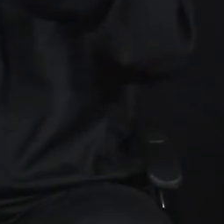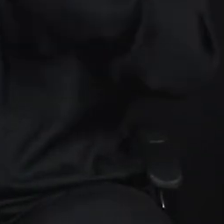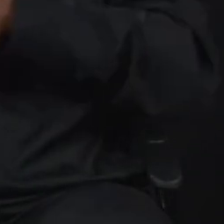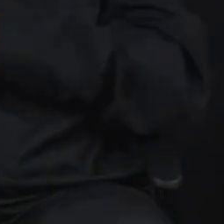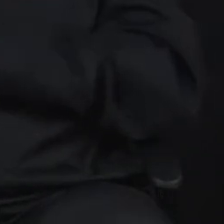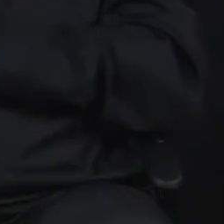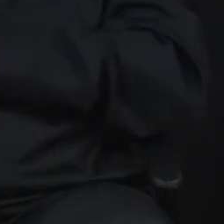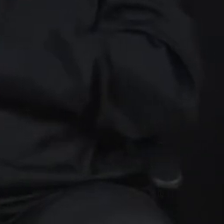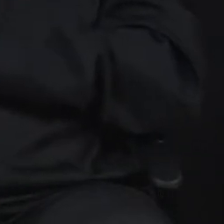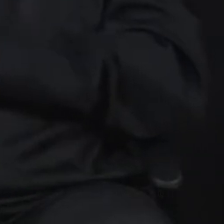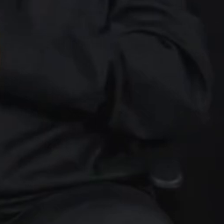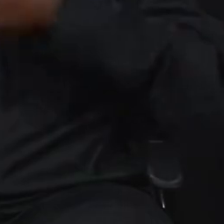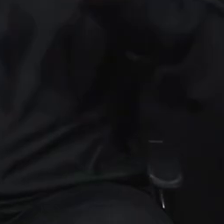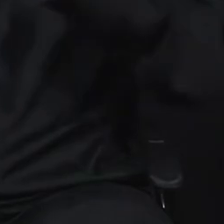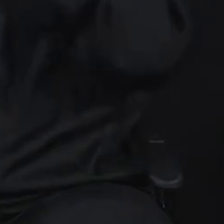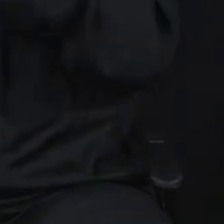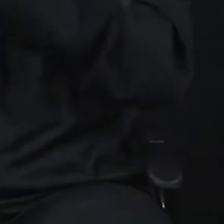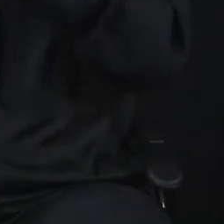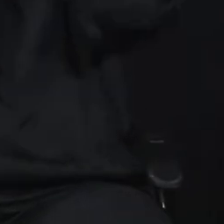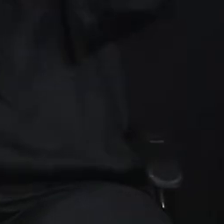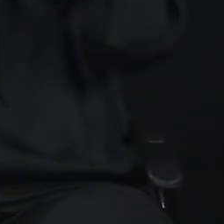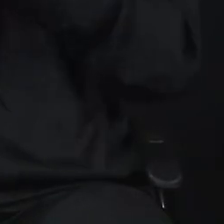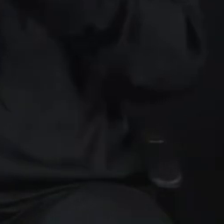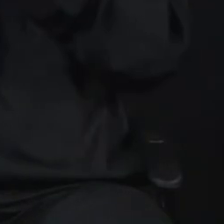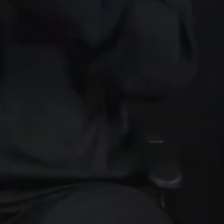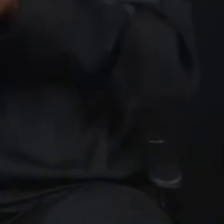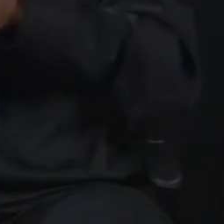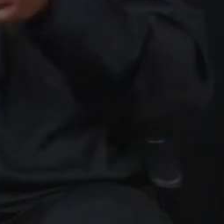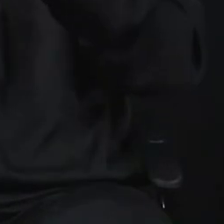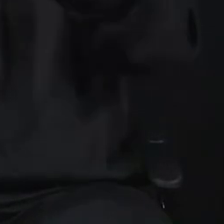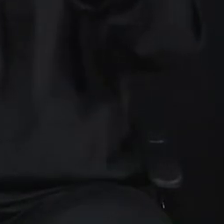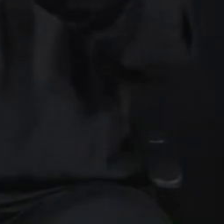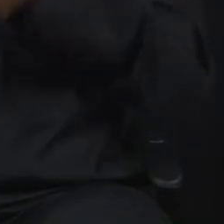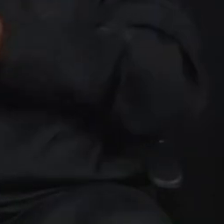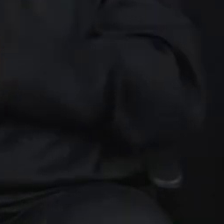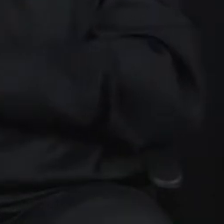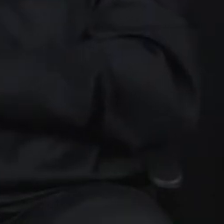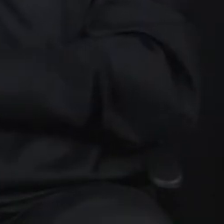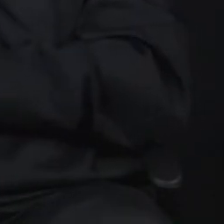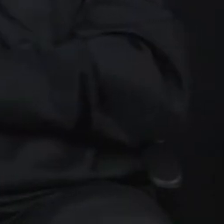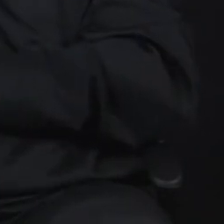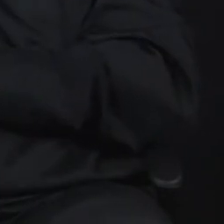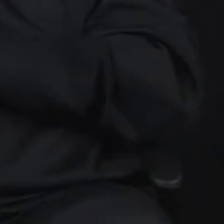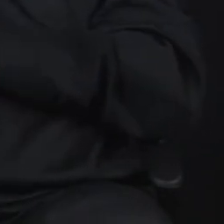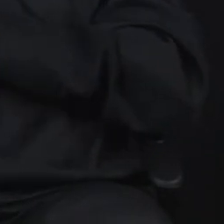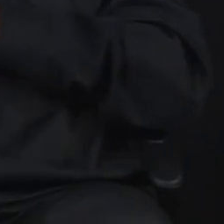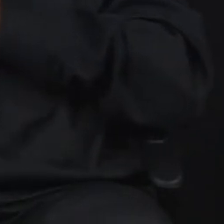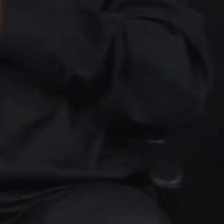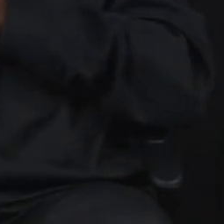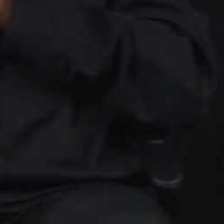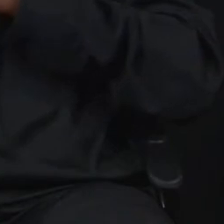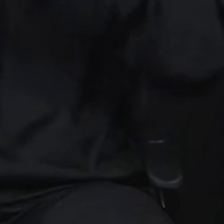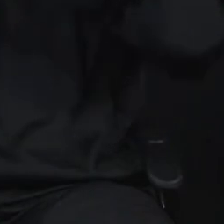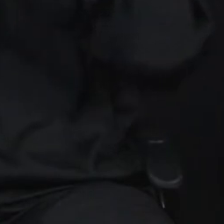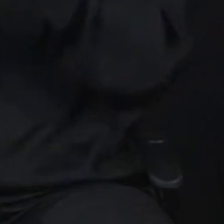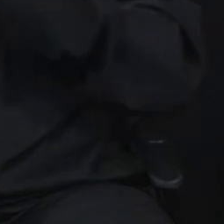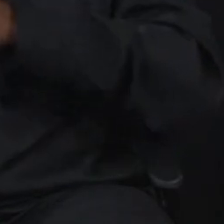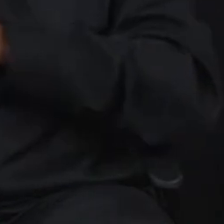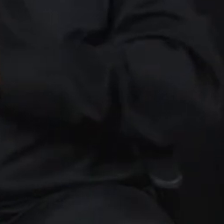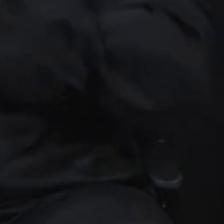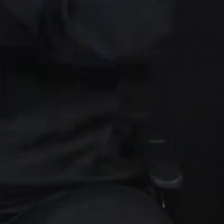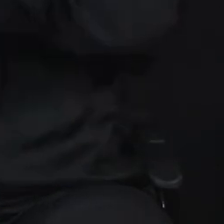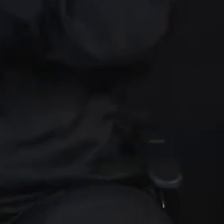tiene su accesibilidad a la información mediante el subtitulado. Puede leer el subtitulado y puede entender lo que dice allí la persona